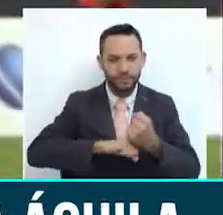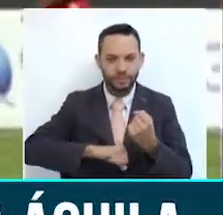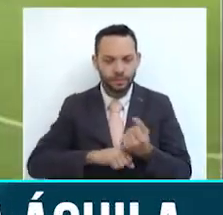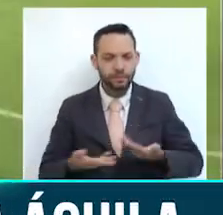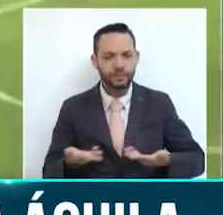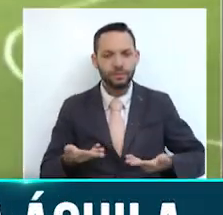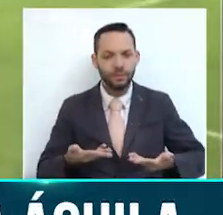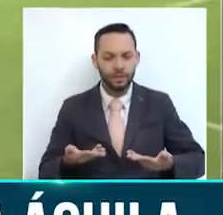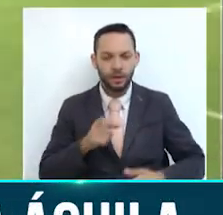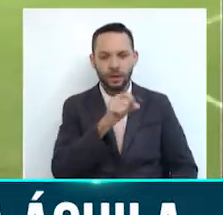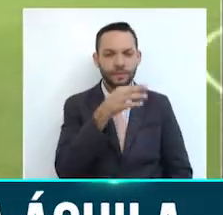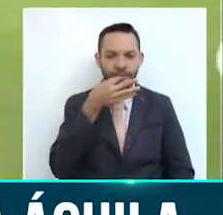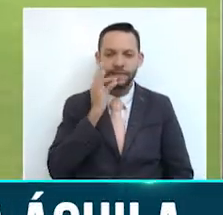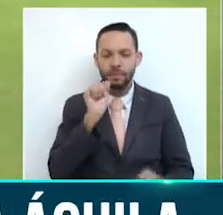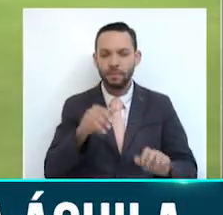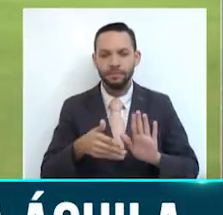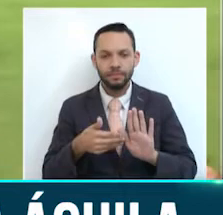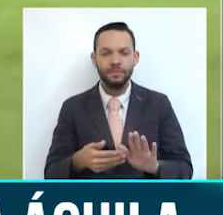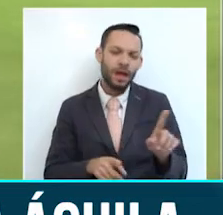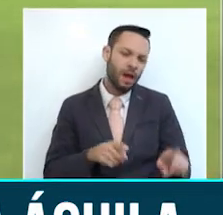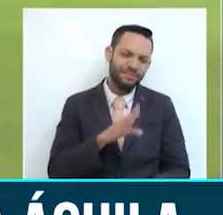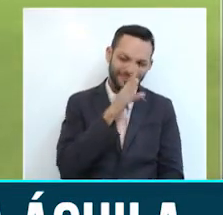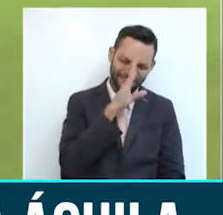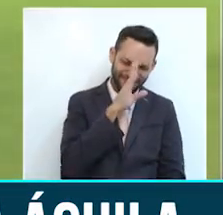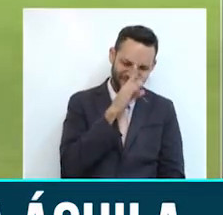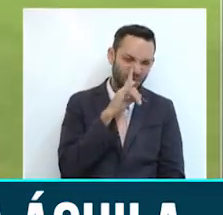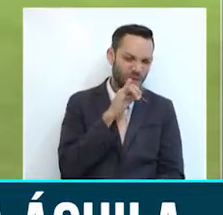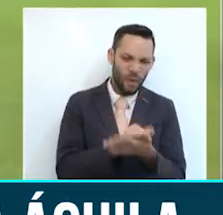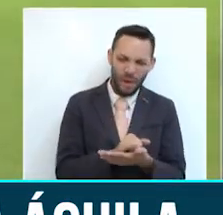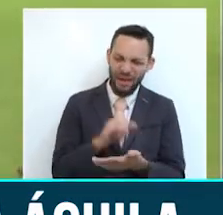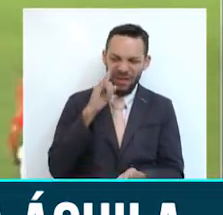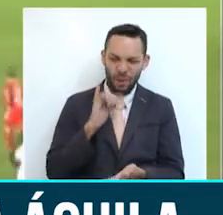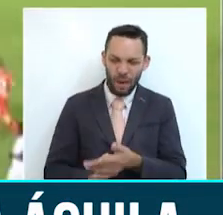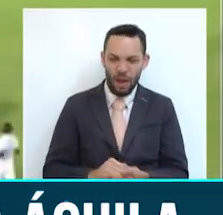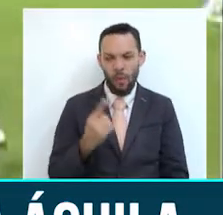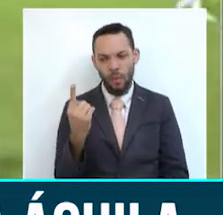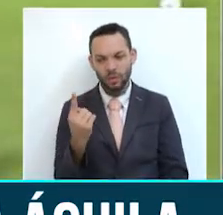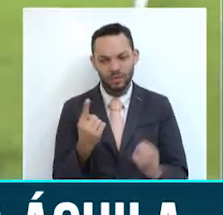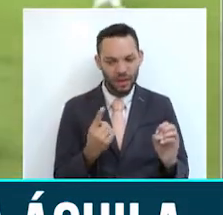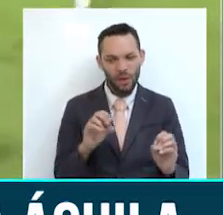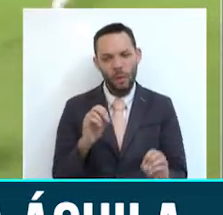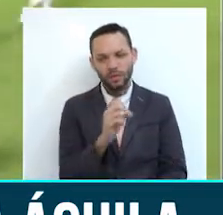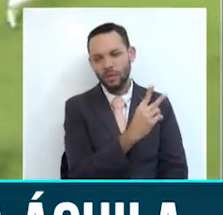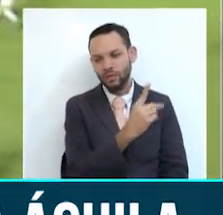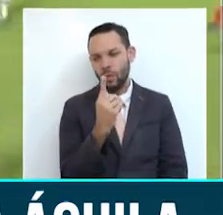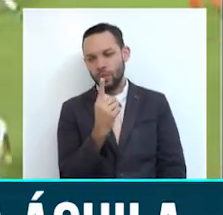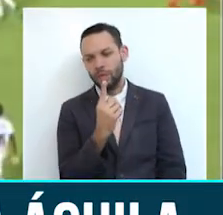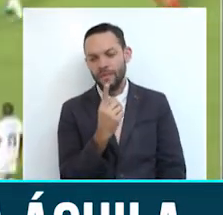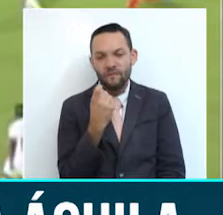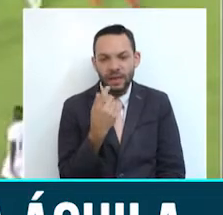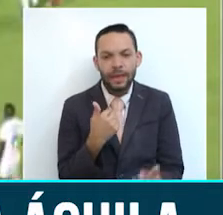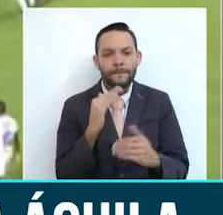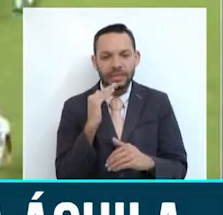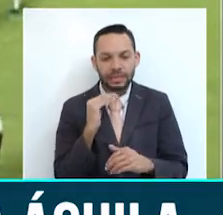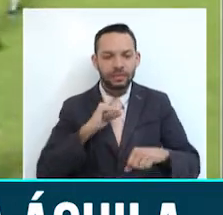ideas del Once Caldas, logró una muy buena presentación. Muchos dudaban, decían que el 1-0 de pronto, el 2-1 en Manizales iba a ser insuficiente, pero